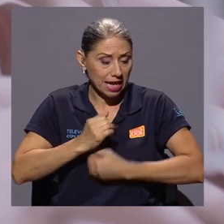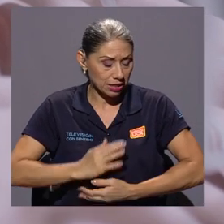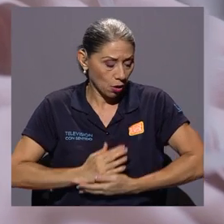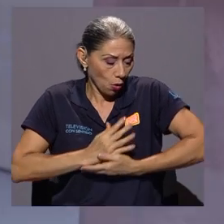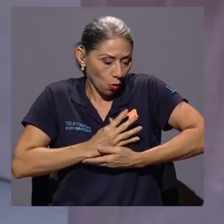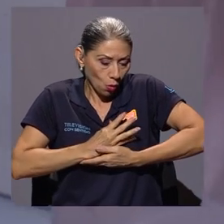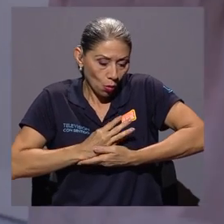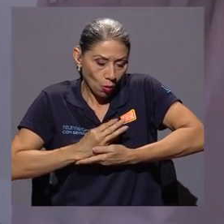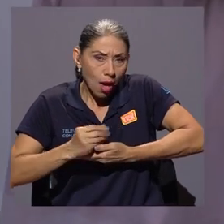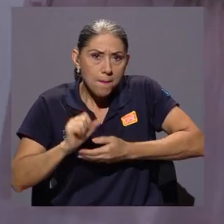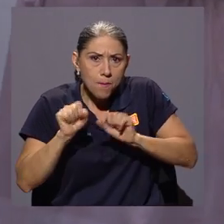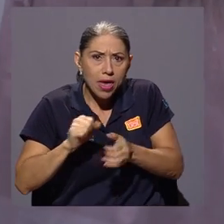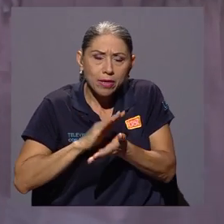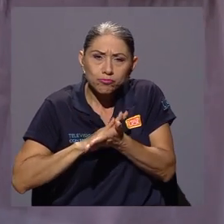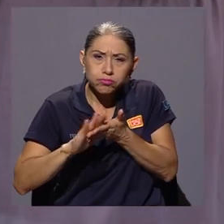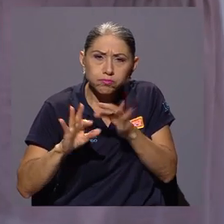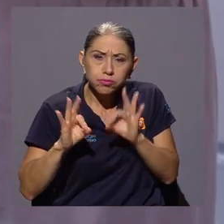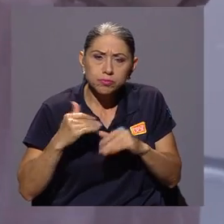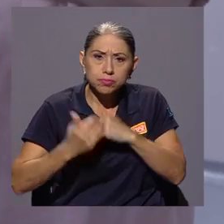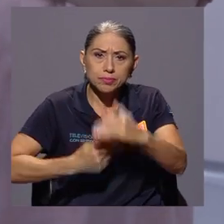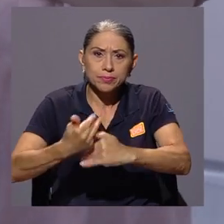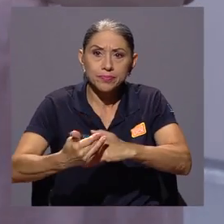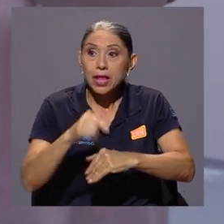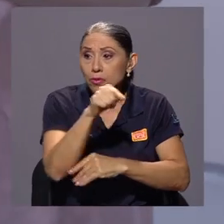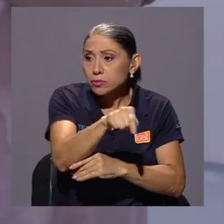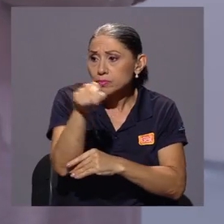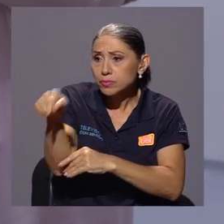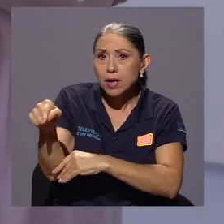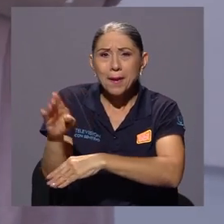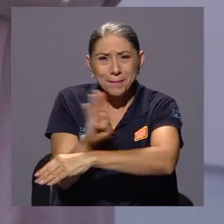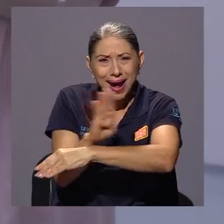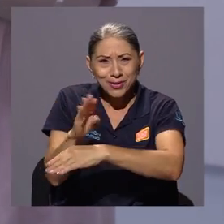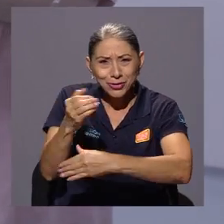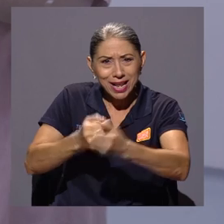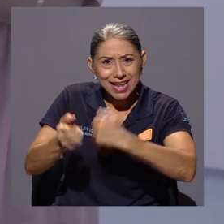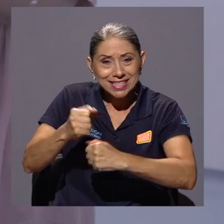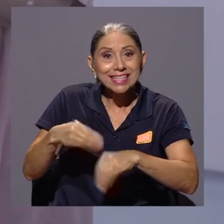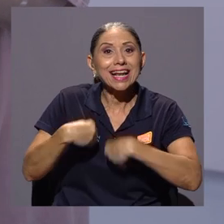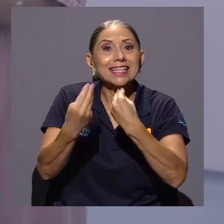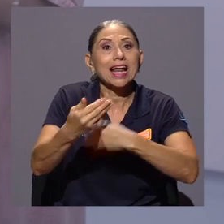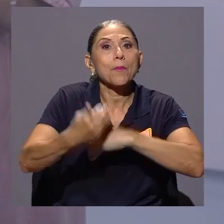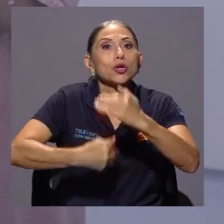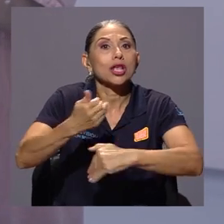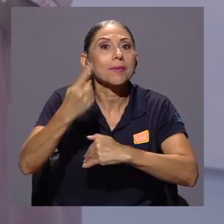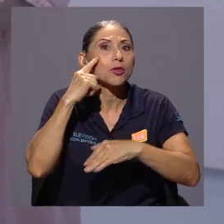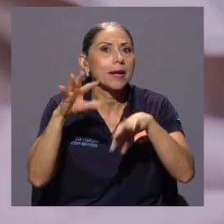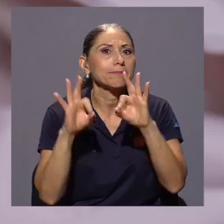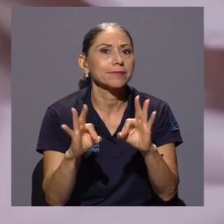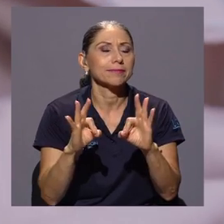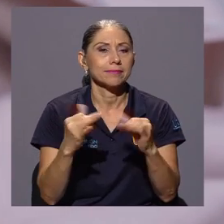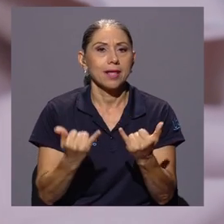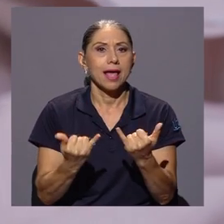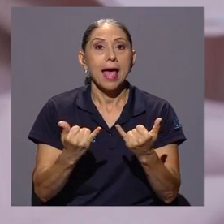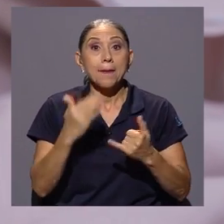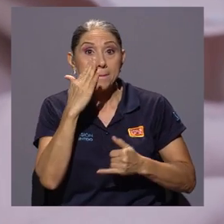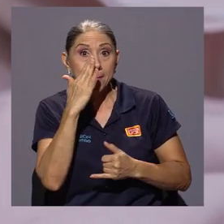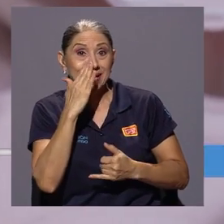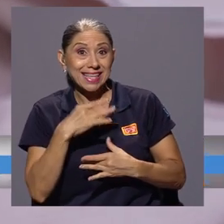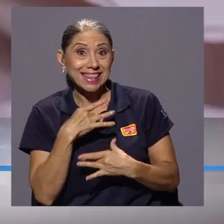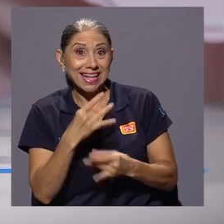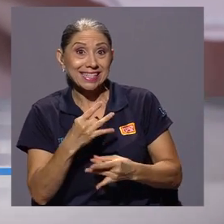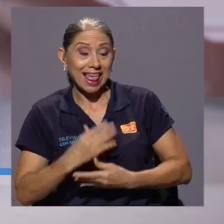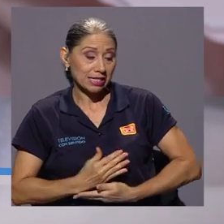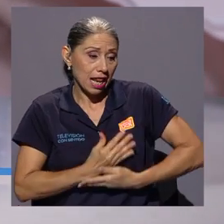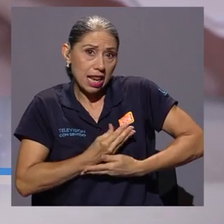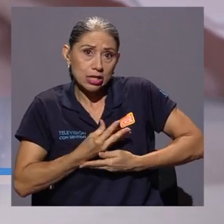de la leche. En el caso de los bancos, se les brindará una serie de procedimientos para optimizar sus procesos actuales. Las madres interesadas en